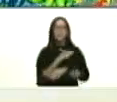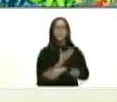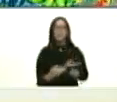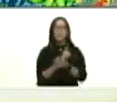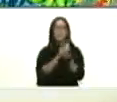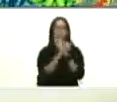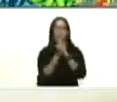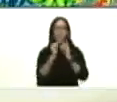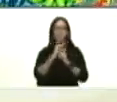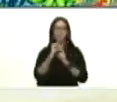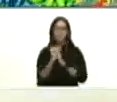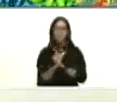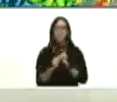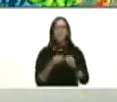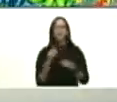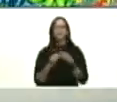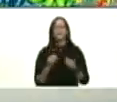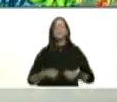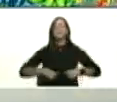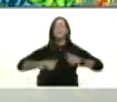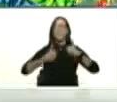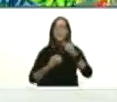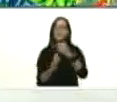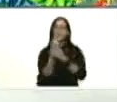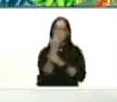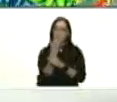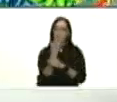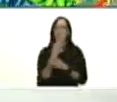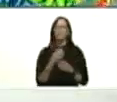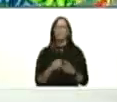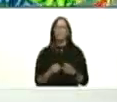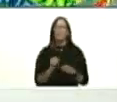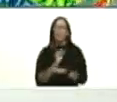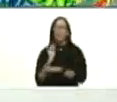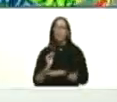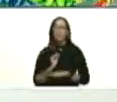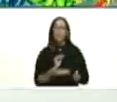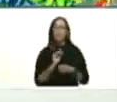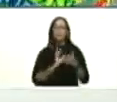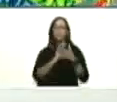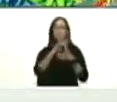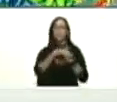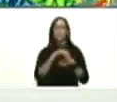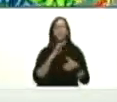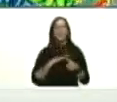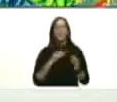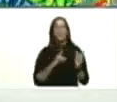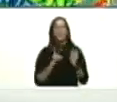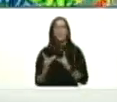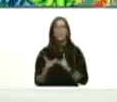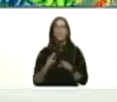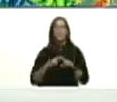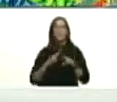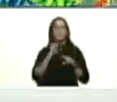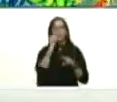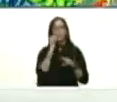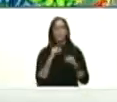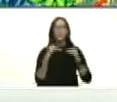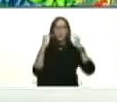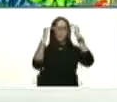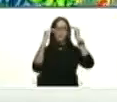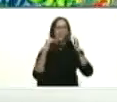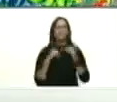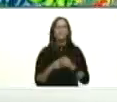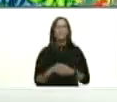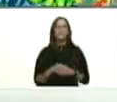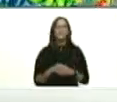generando más vegetación y protegiendo el recurso hídrico así que estamos preparados ante el niño mi comandante y